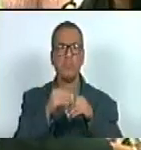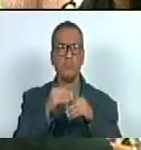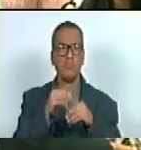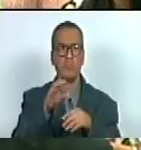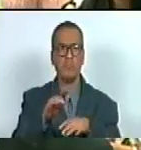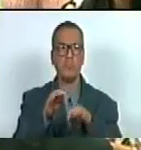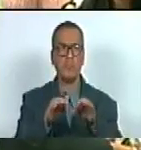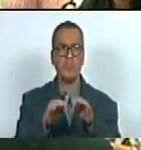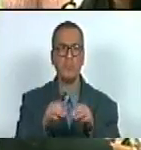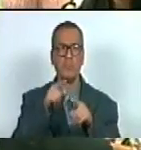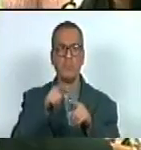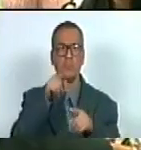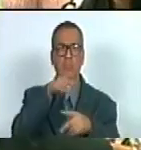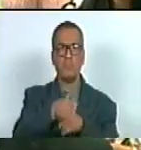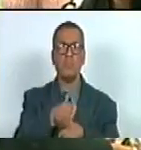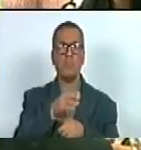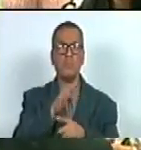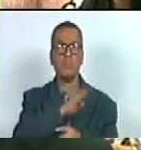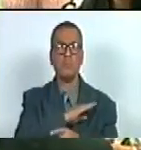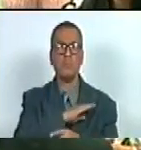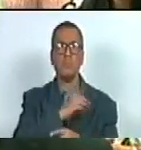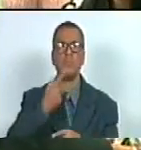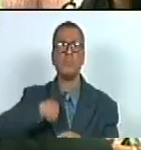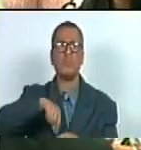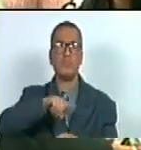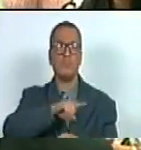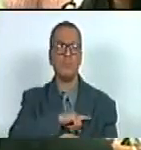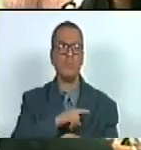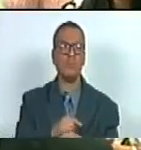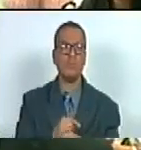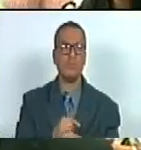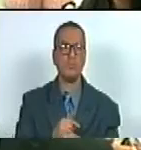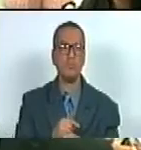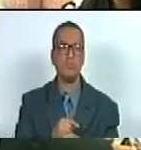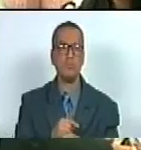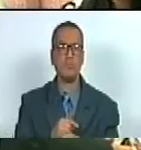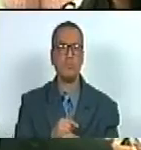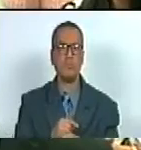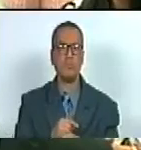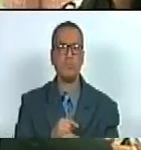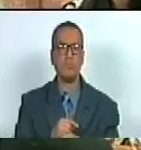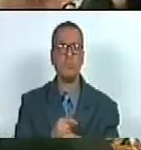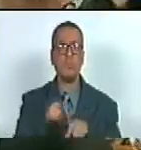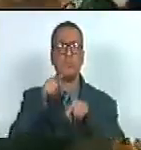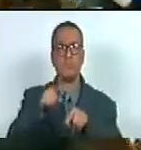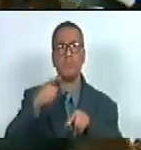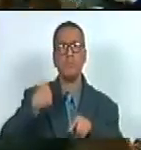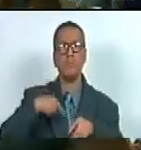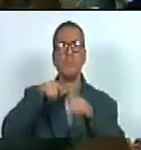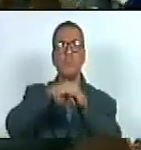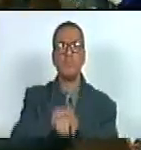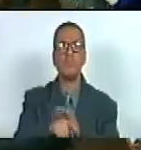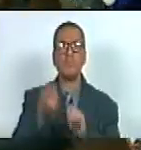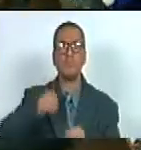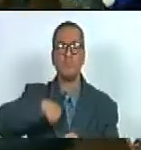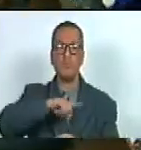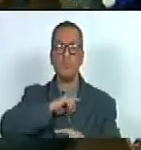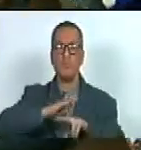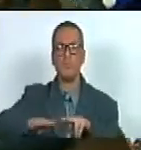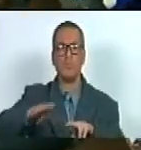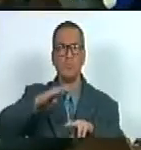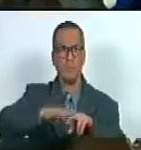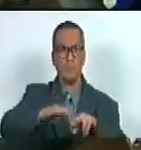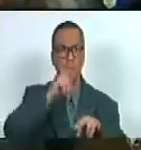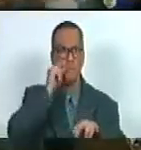se fue a una clase a la que pertenecemos María Rosa sino que además ahora remetió contra nuestros niños y nuestras